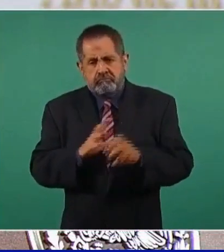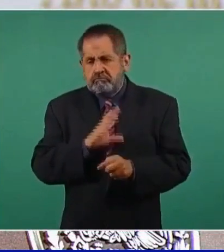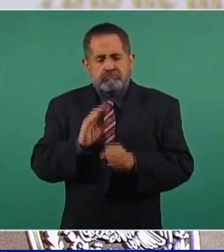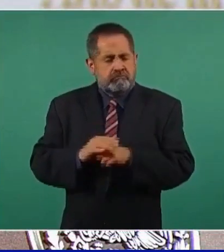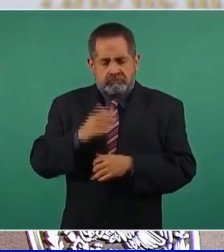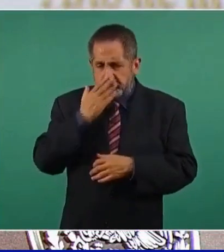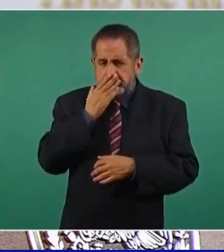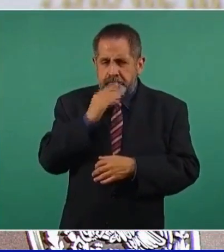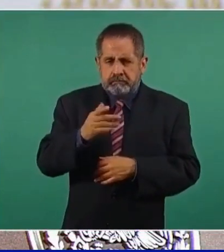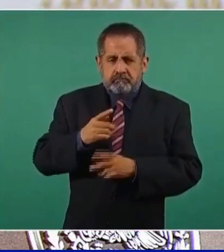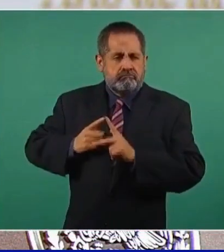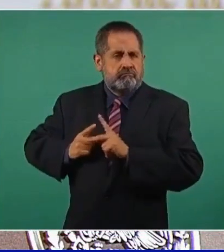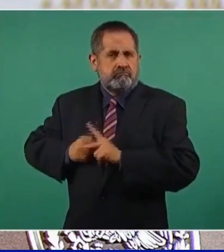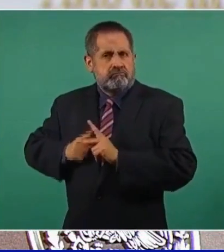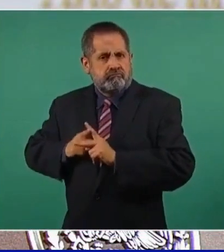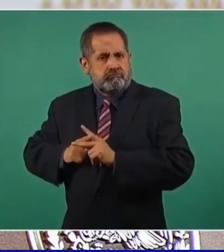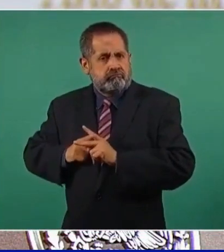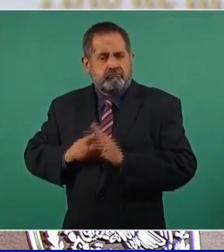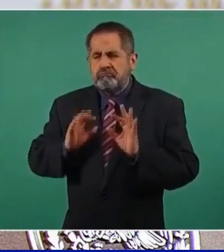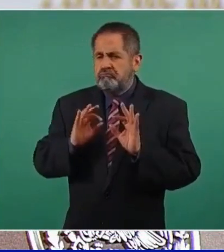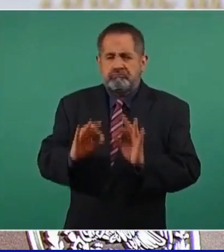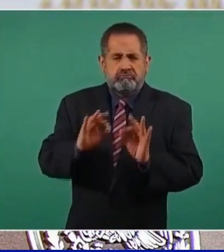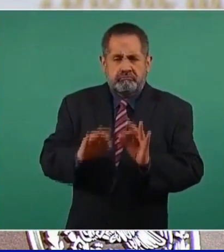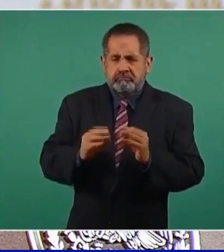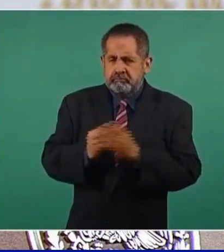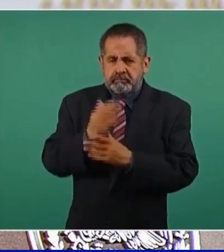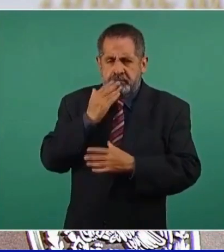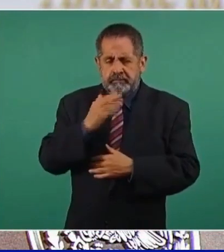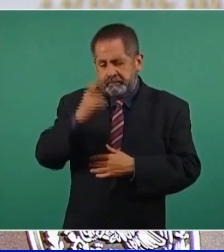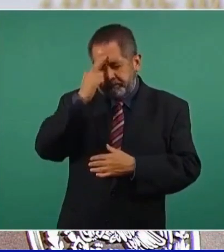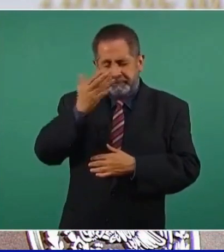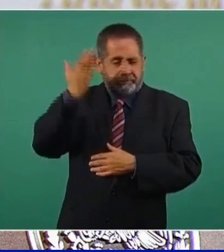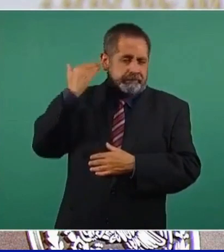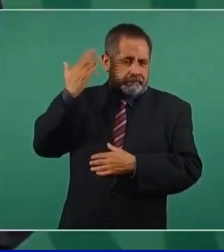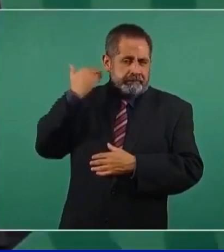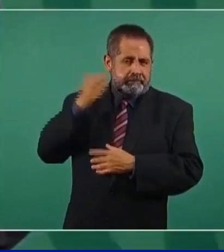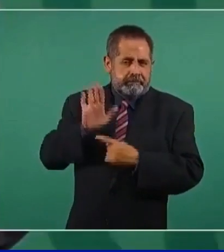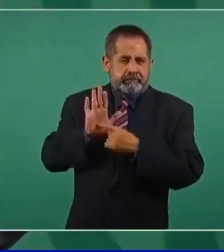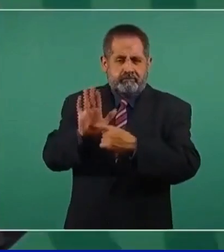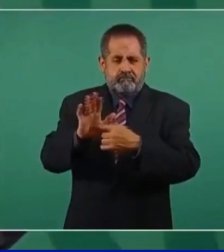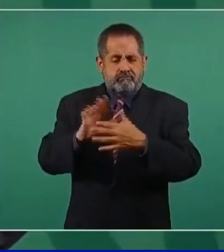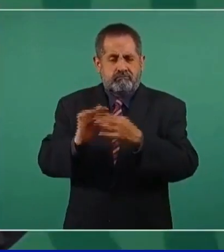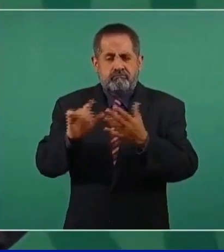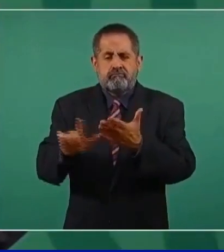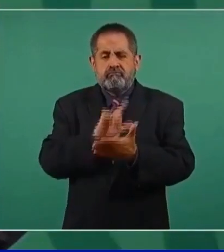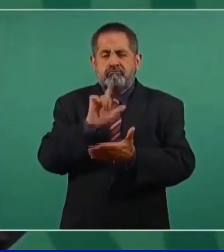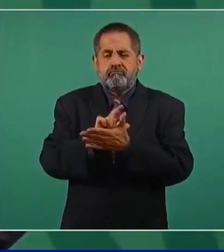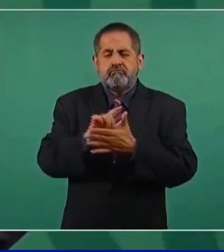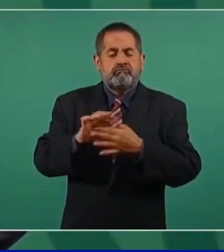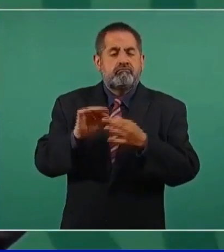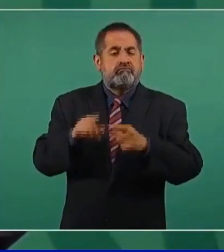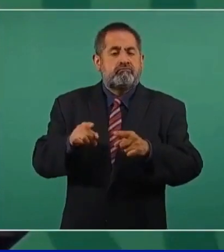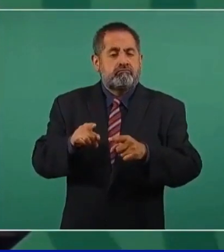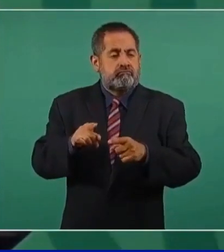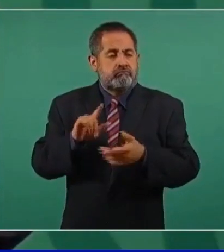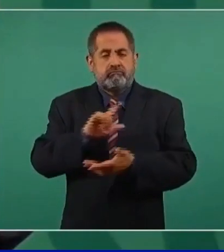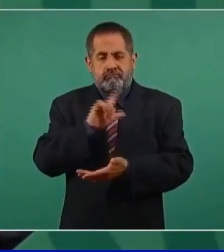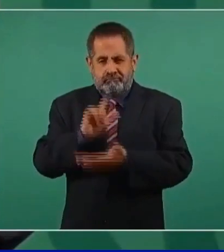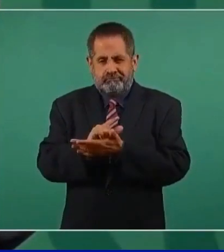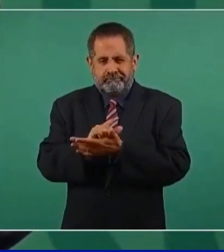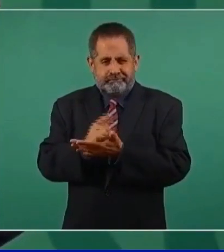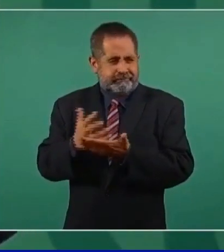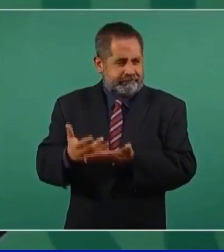a lo programado, a lo que se presentó en la ley de ingresos